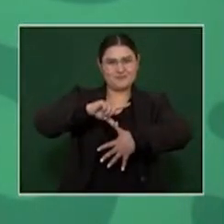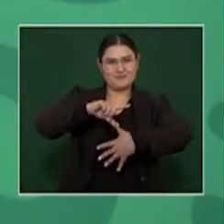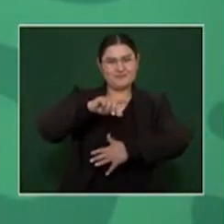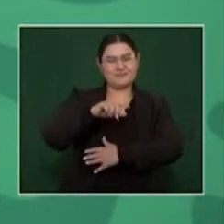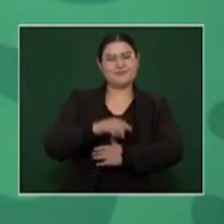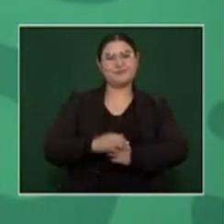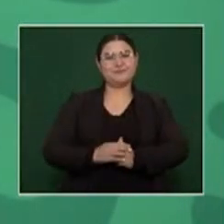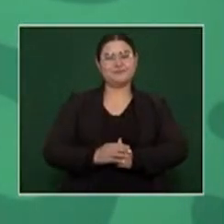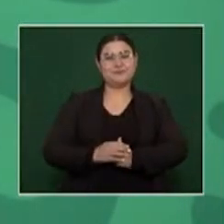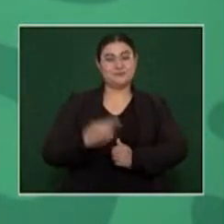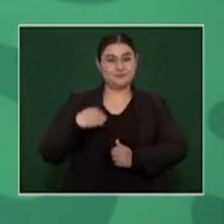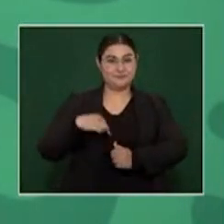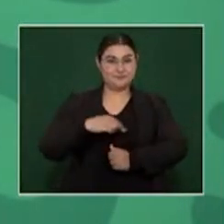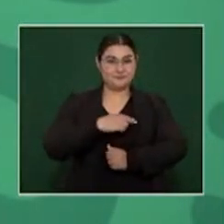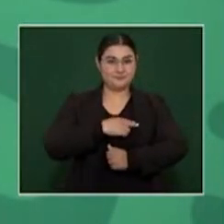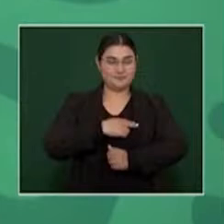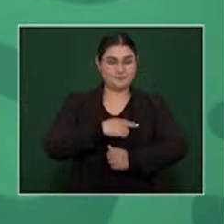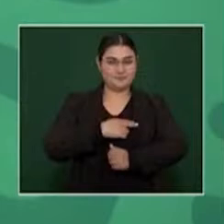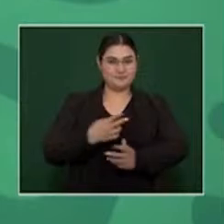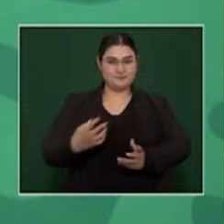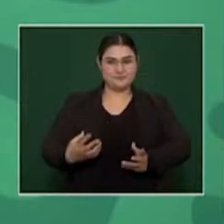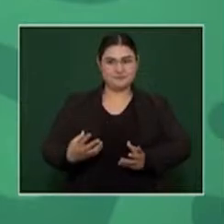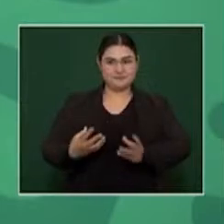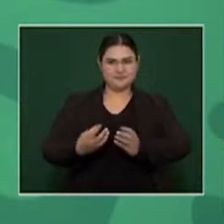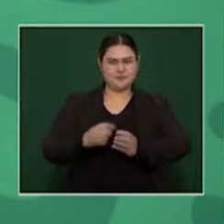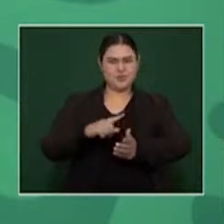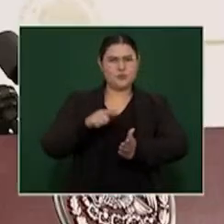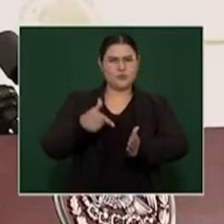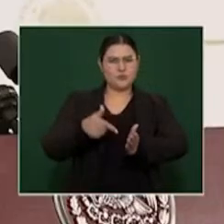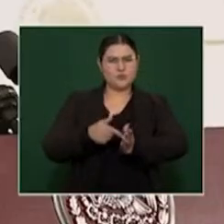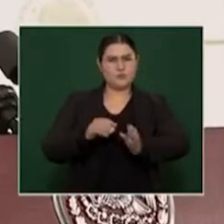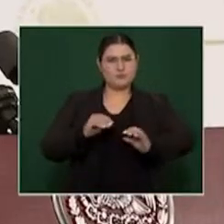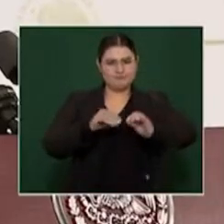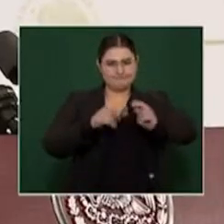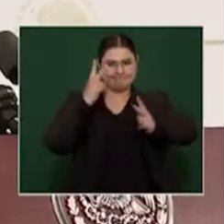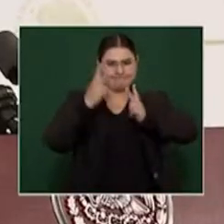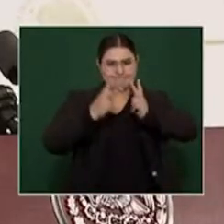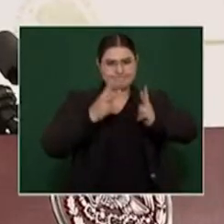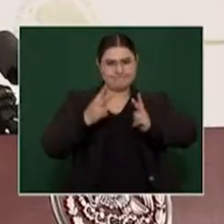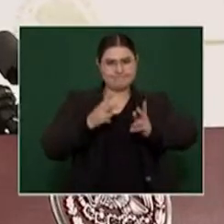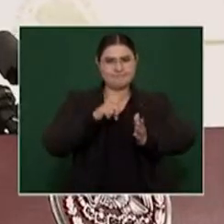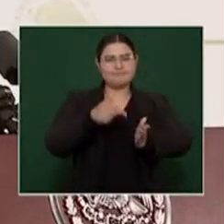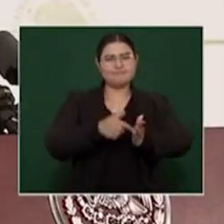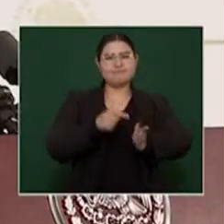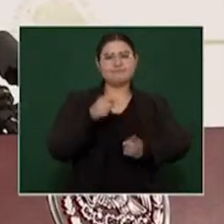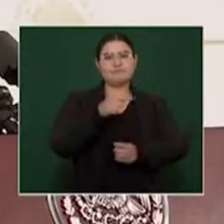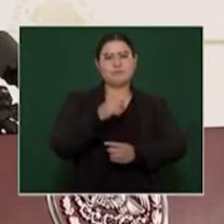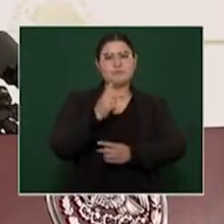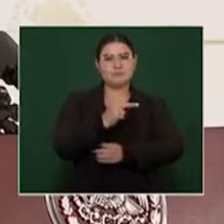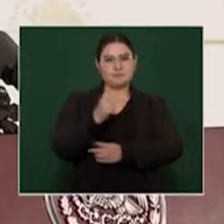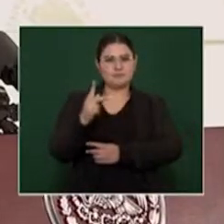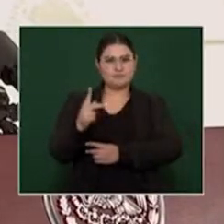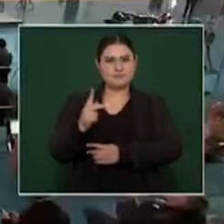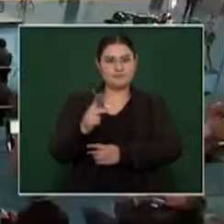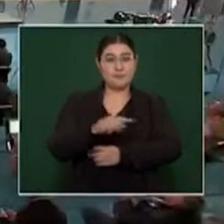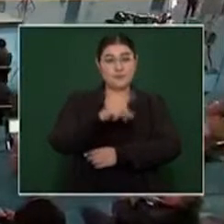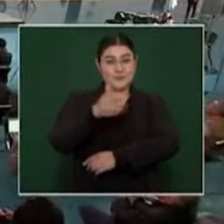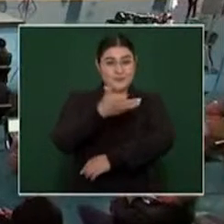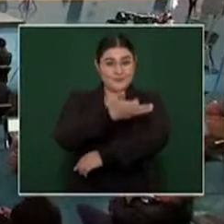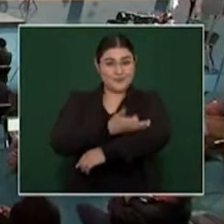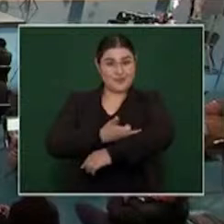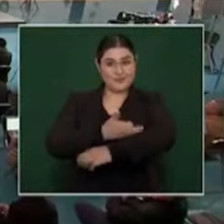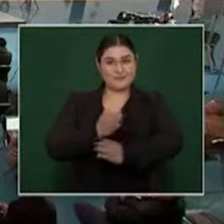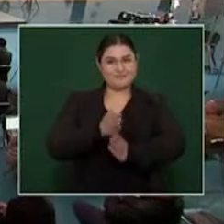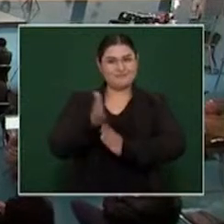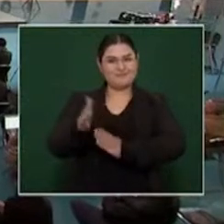allá en Bavispe, Sonora. Y bueno, pues el domingo finalmente, entre otras actividades, será la conmemoración del Día